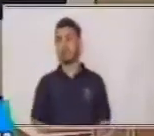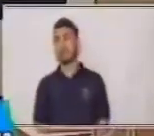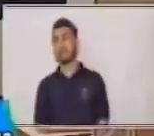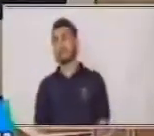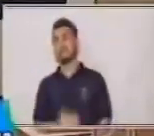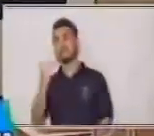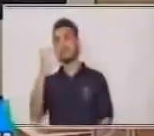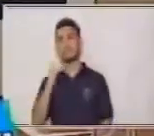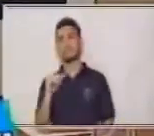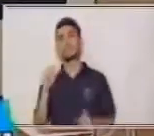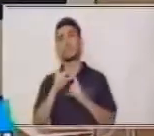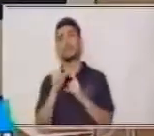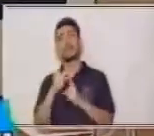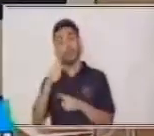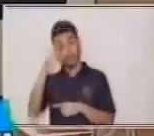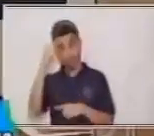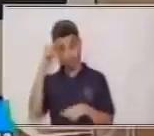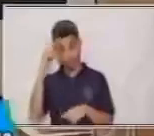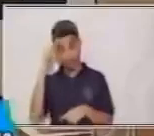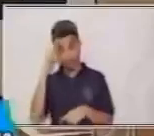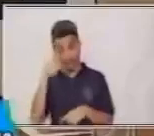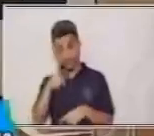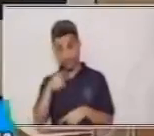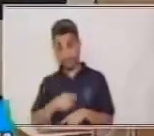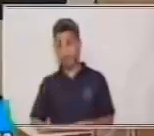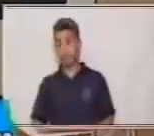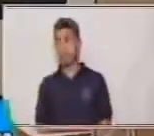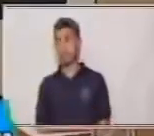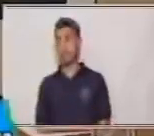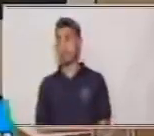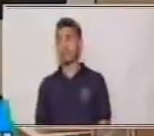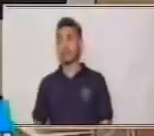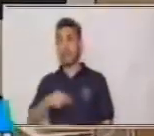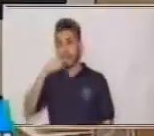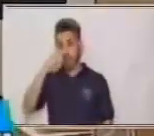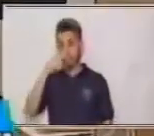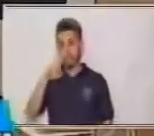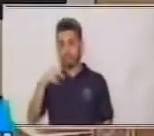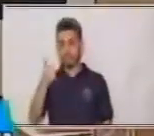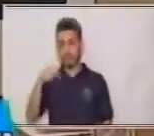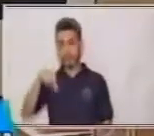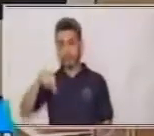escribí? ¿Lo recuerda? Trapo. Muy bien.